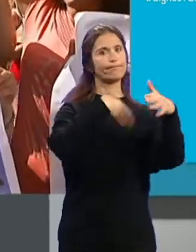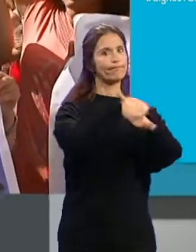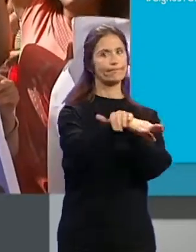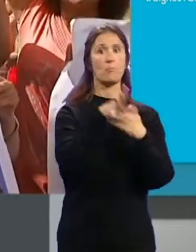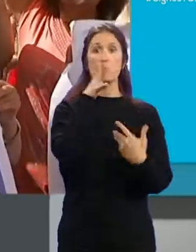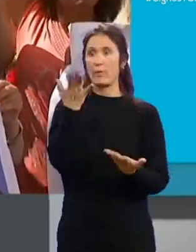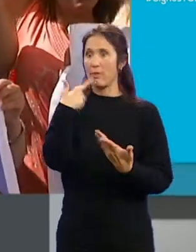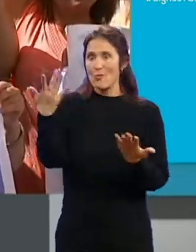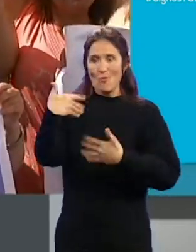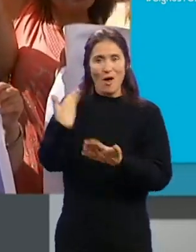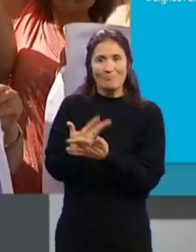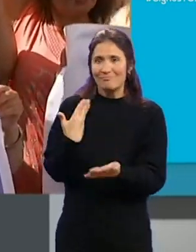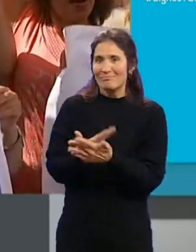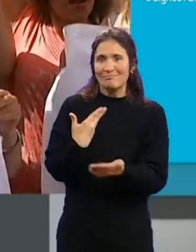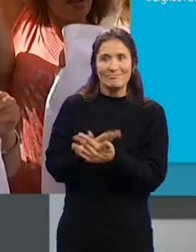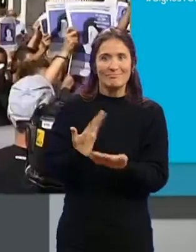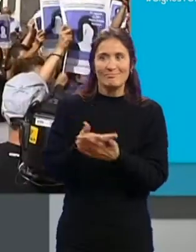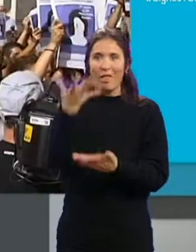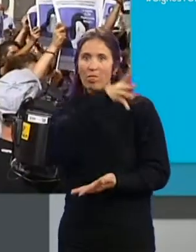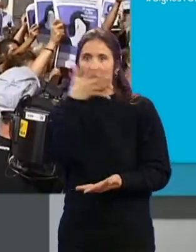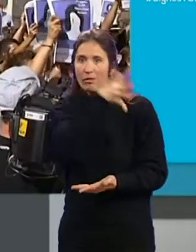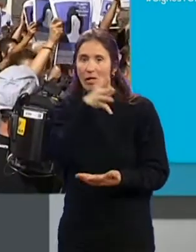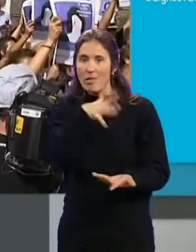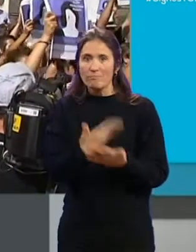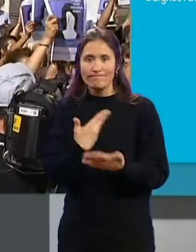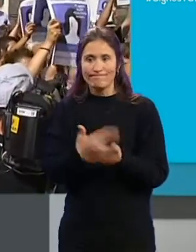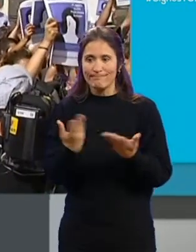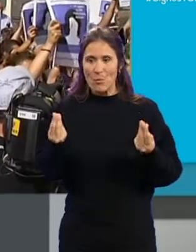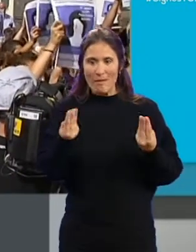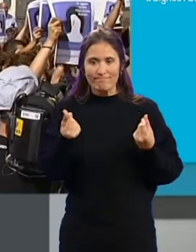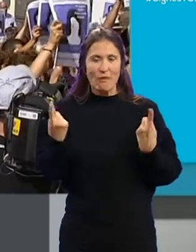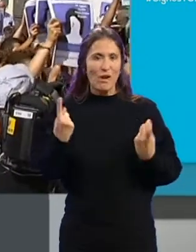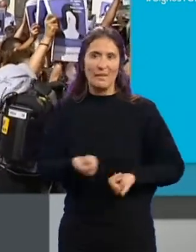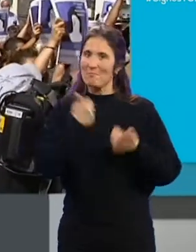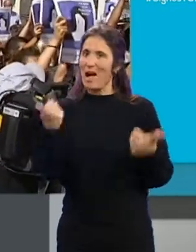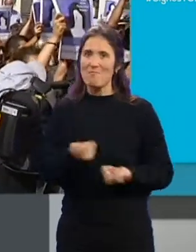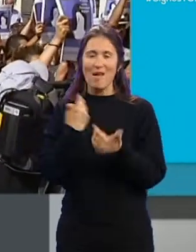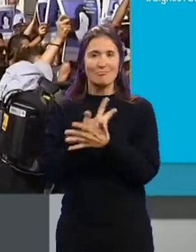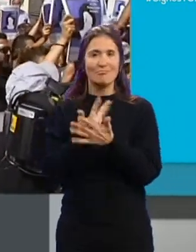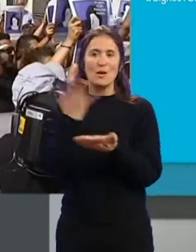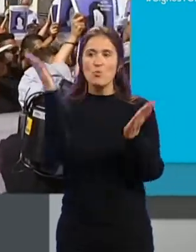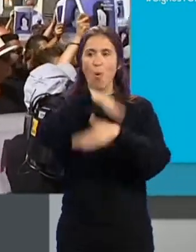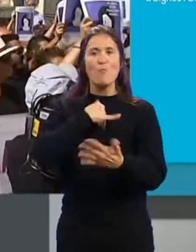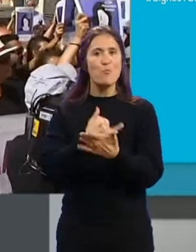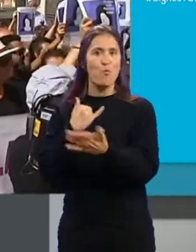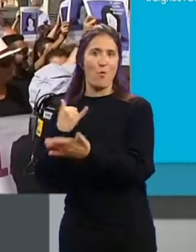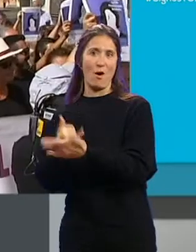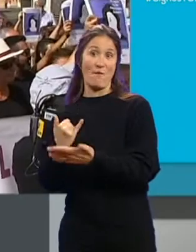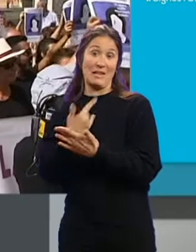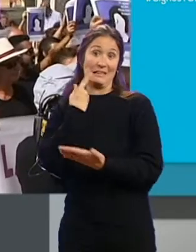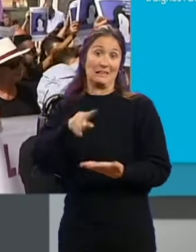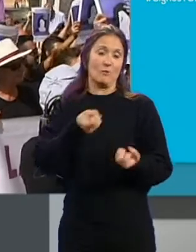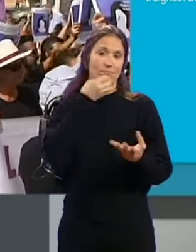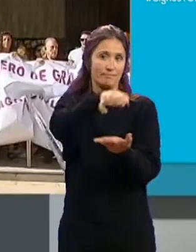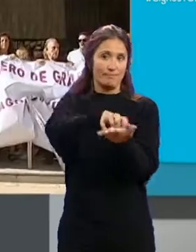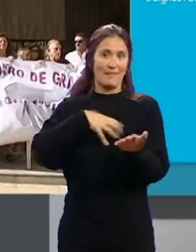fundamento... ...de los hechos denunciados... ...por inconsistencia de las acusaciones... ...y por la ausencia de prueba alguna... ...según consta en el